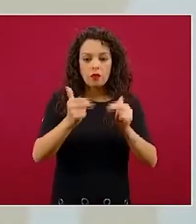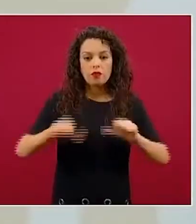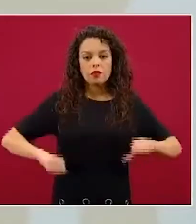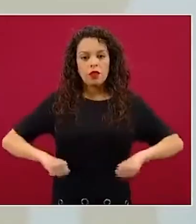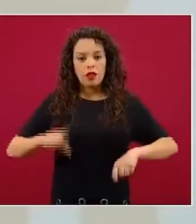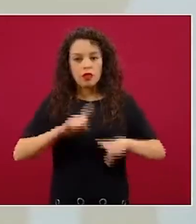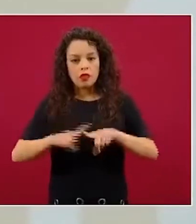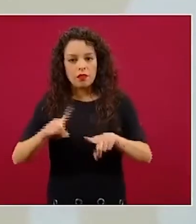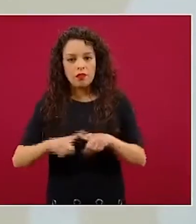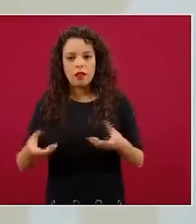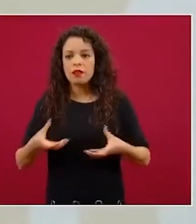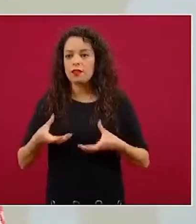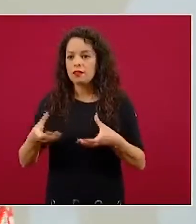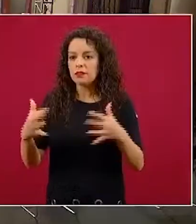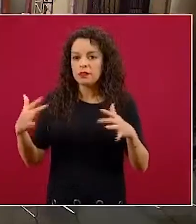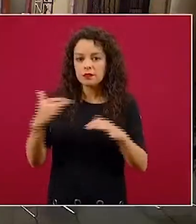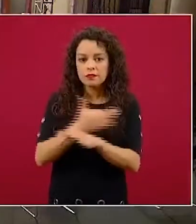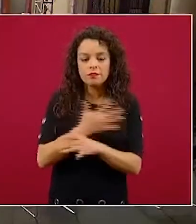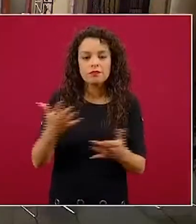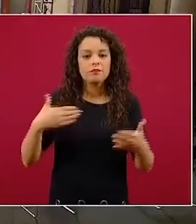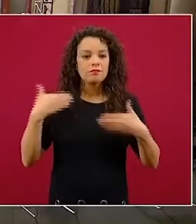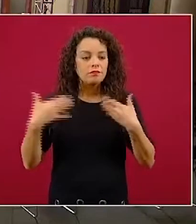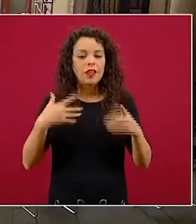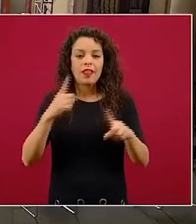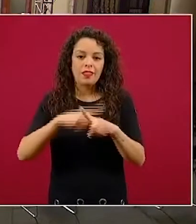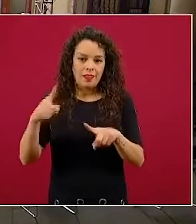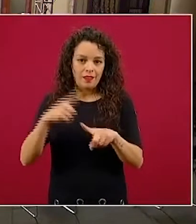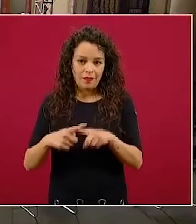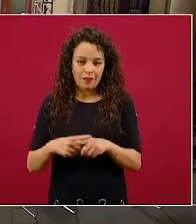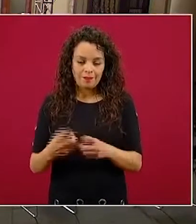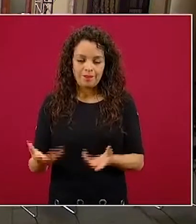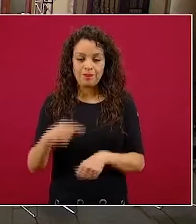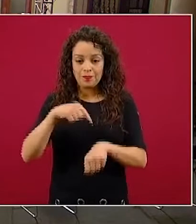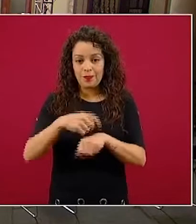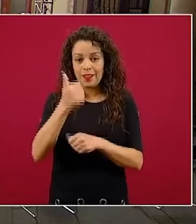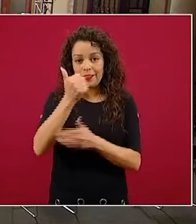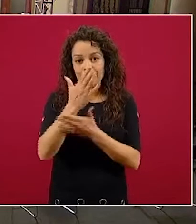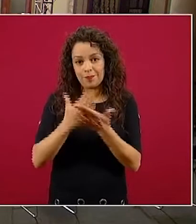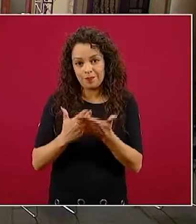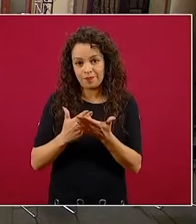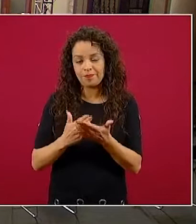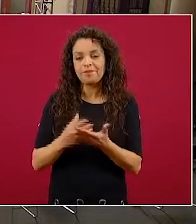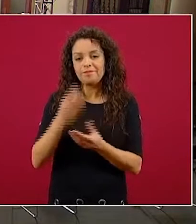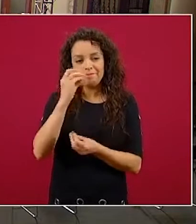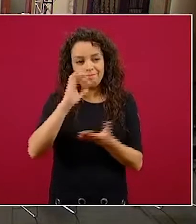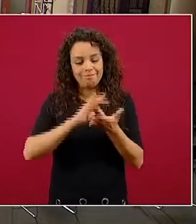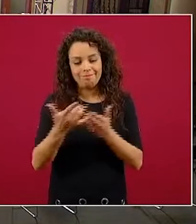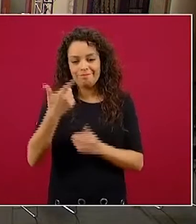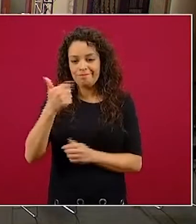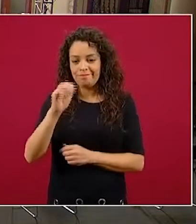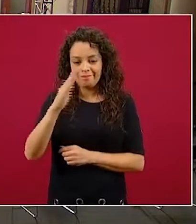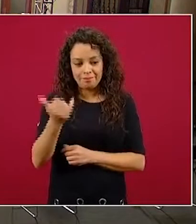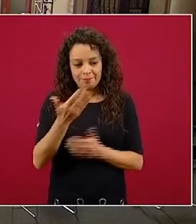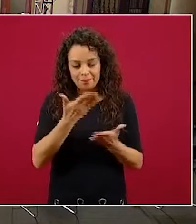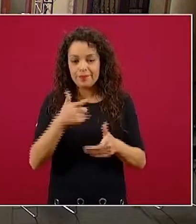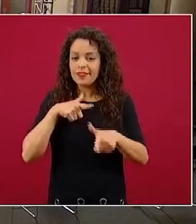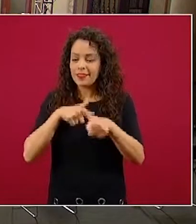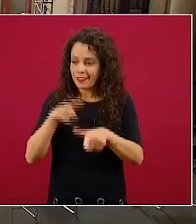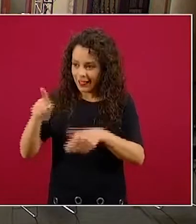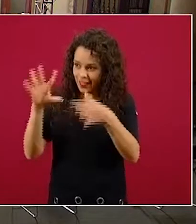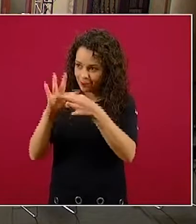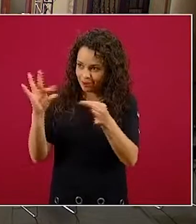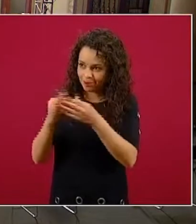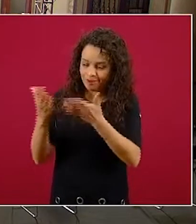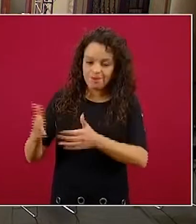Así es que son las seis y media y de nuevo, Gaby, muchas gracias. Regresamos a tu presentación. Gracias, secretaria.